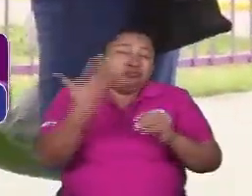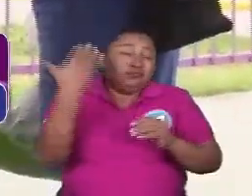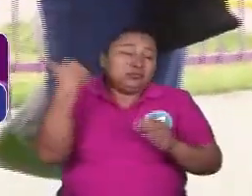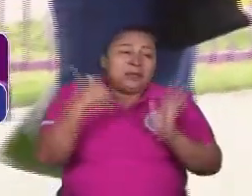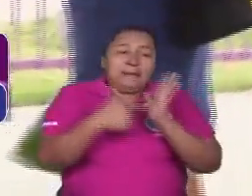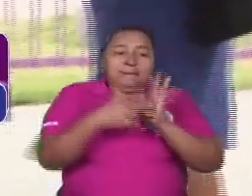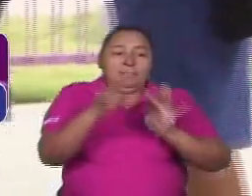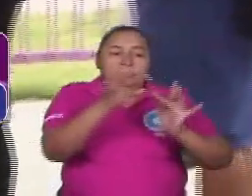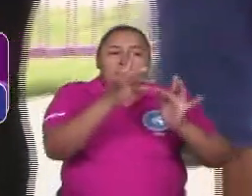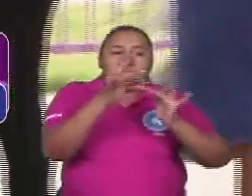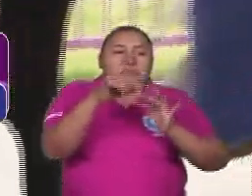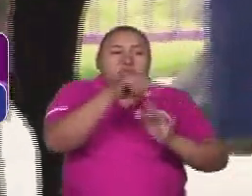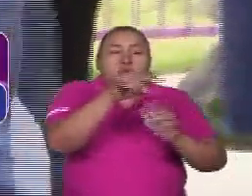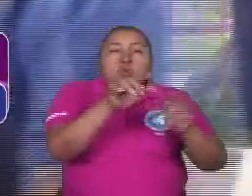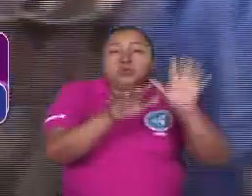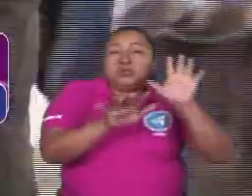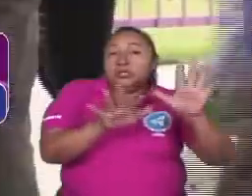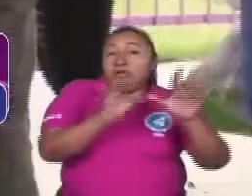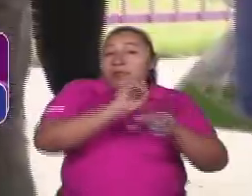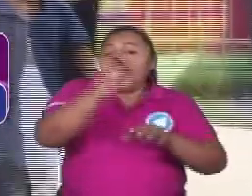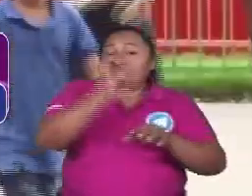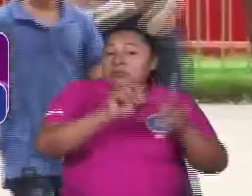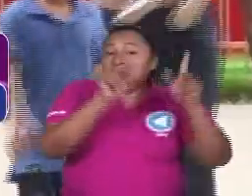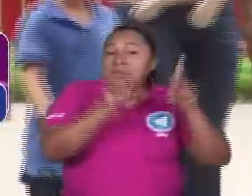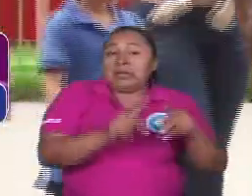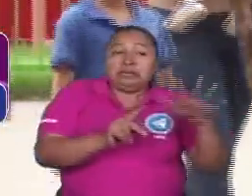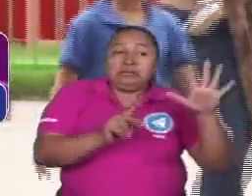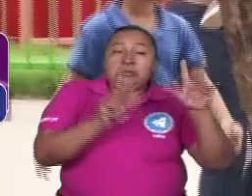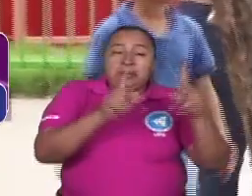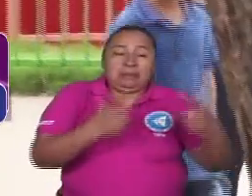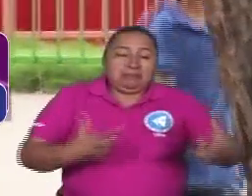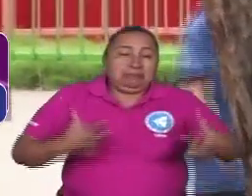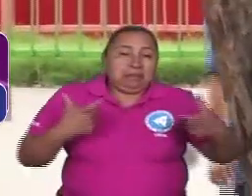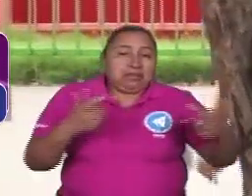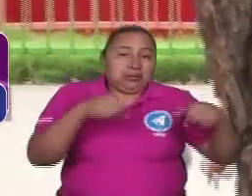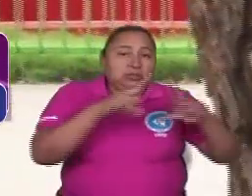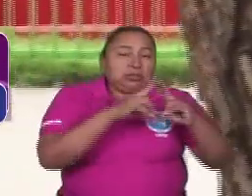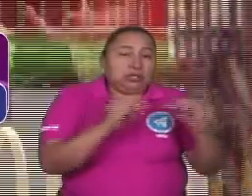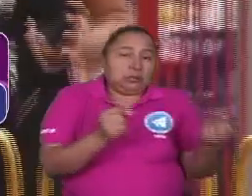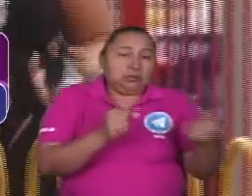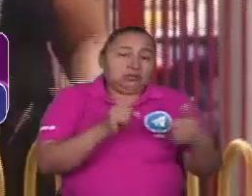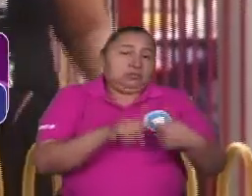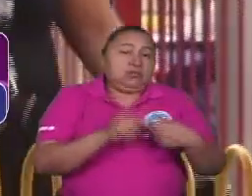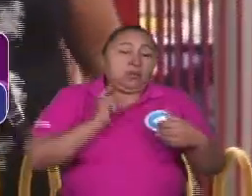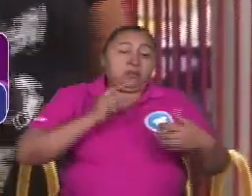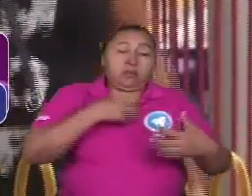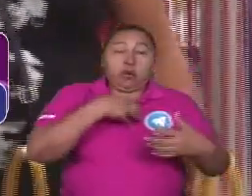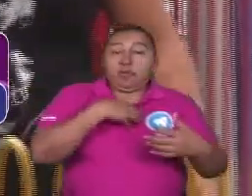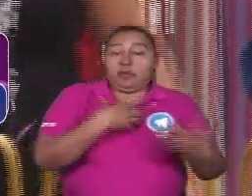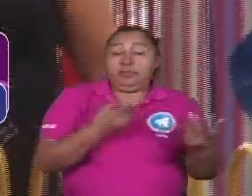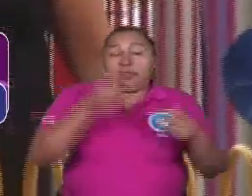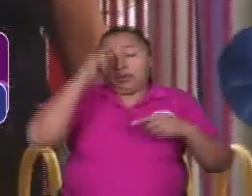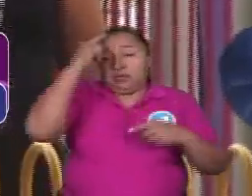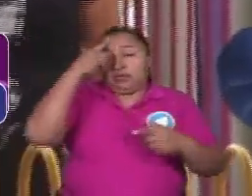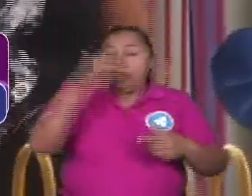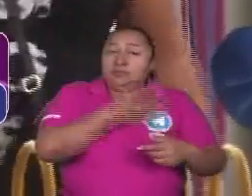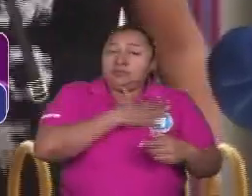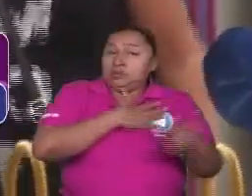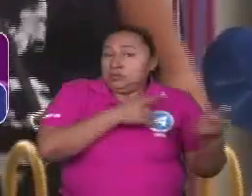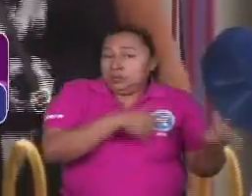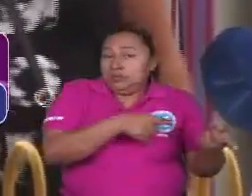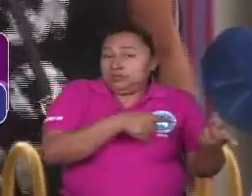privilegio solo a un 5% de la población de Nicaragua, los más ricos de Nicaragua, que eran los que, para los que gobernaba Somoza,